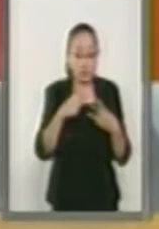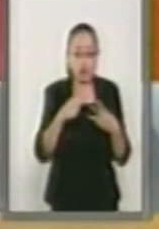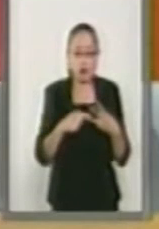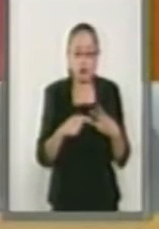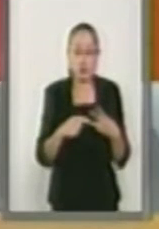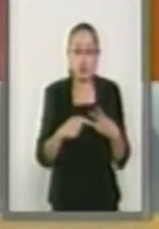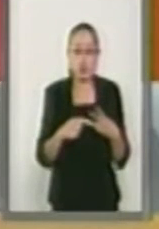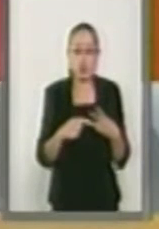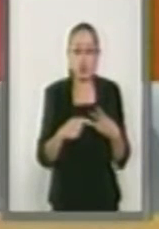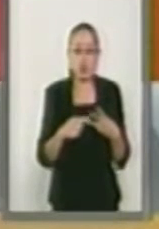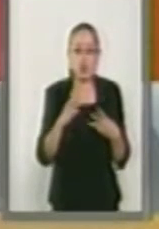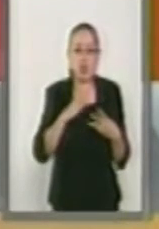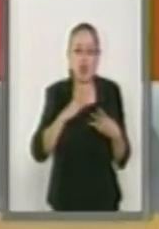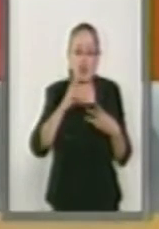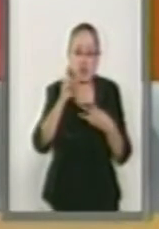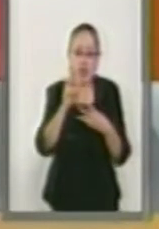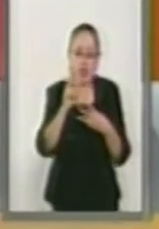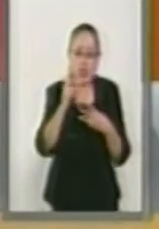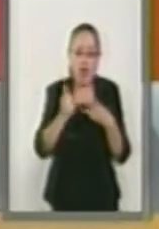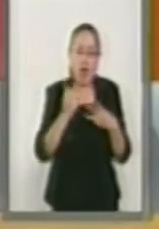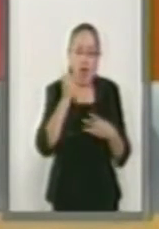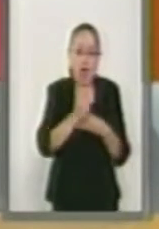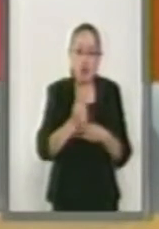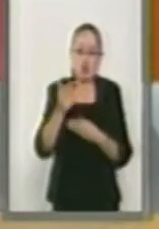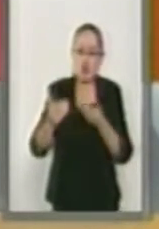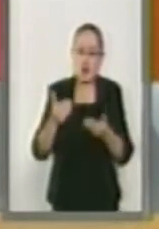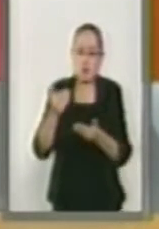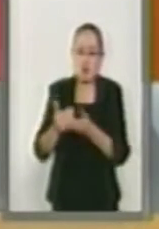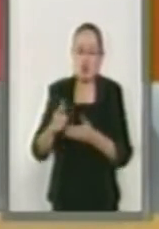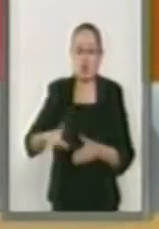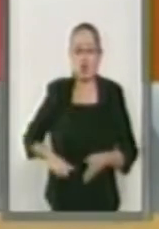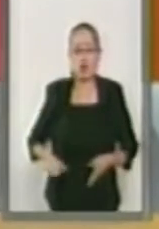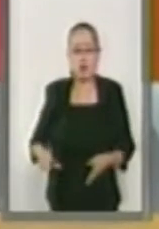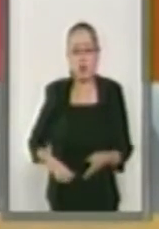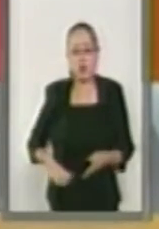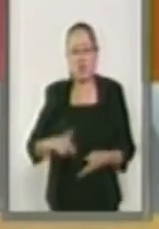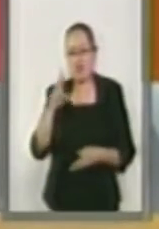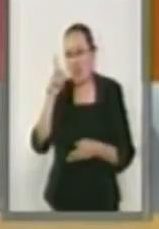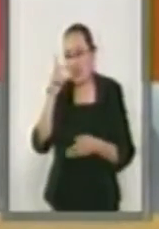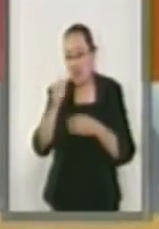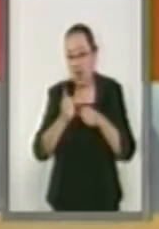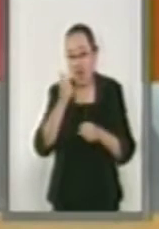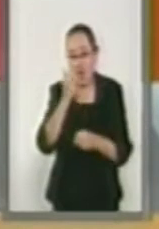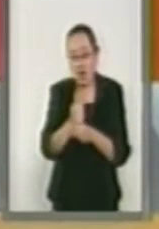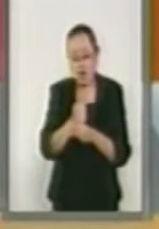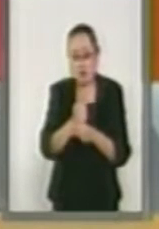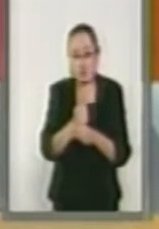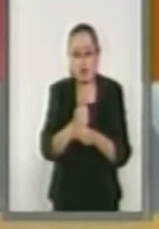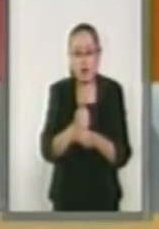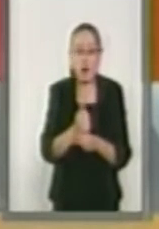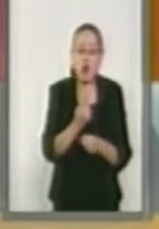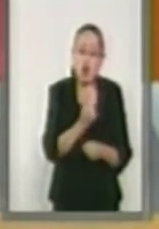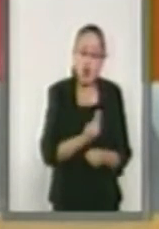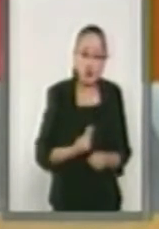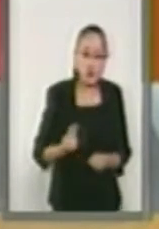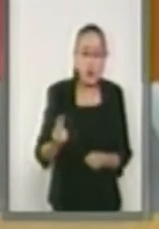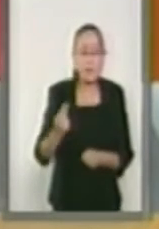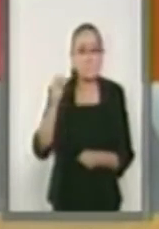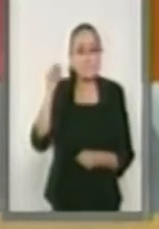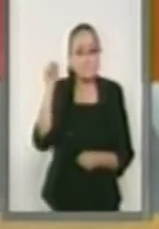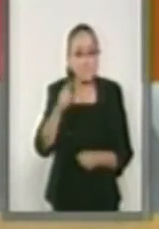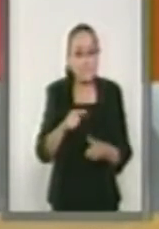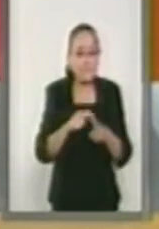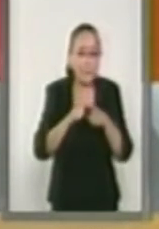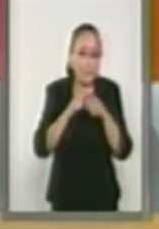Los dos tienen 30 años al servicio del Ejecutivo, 30 años. Y los dos han venido siguiendo